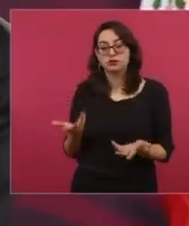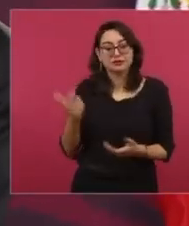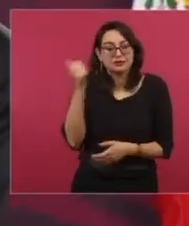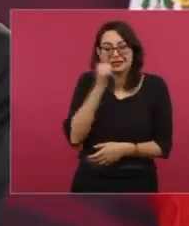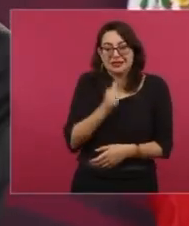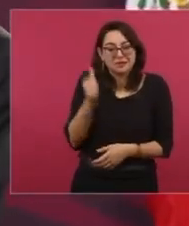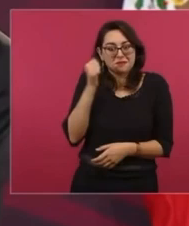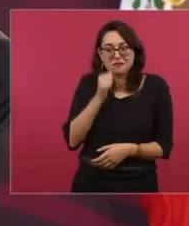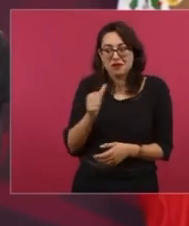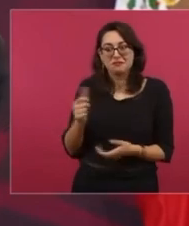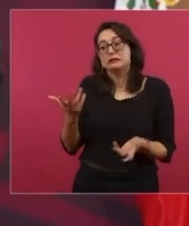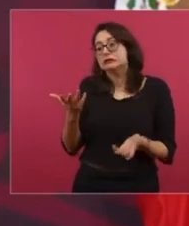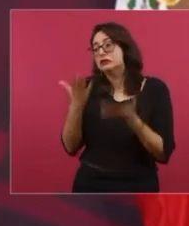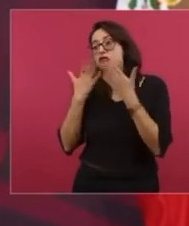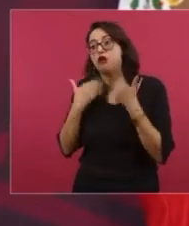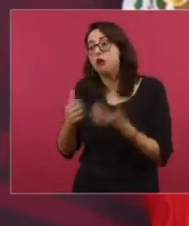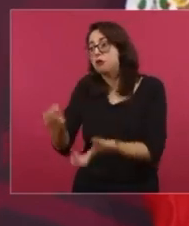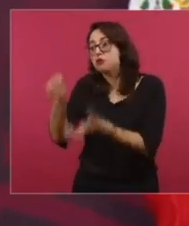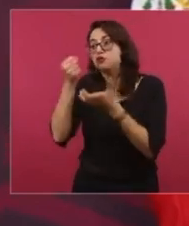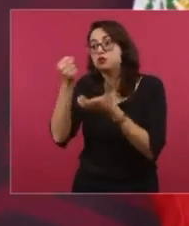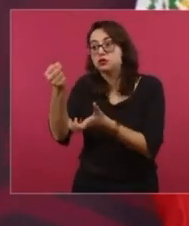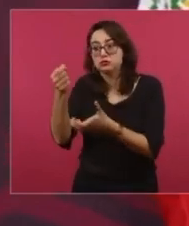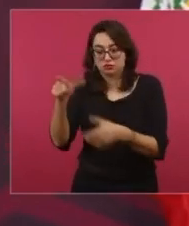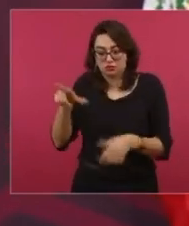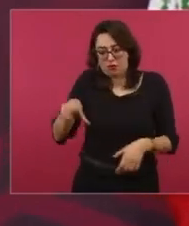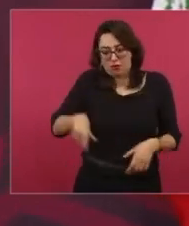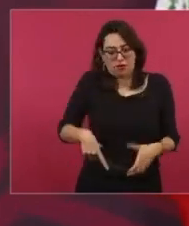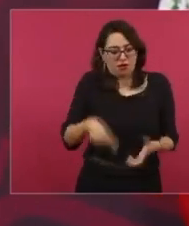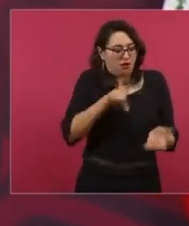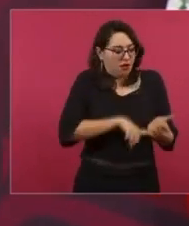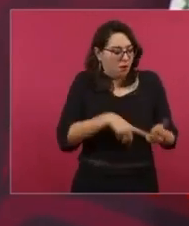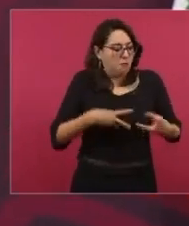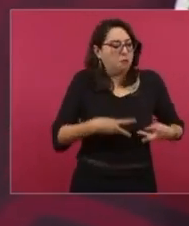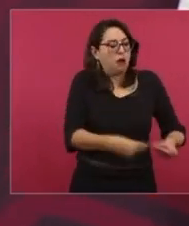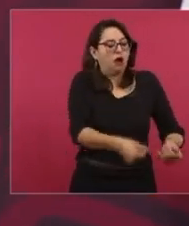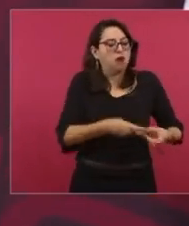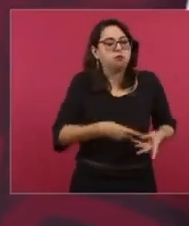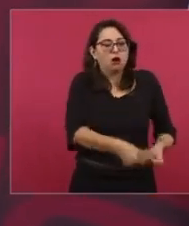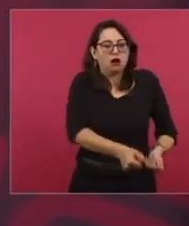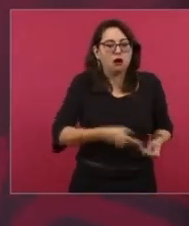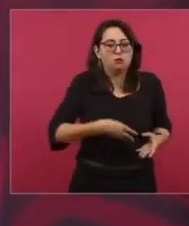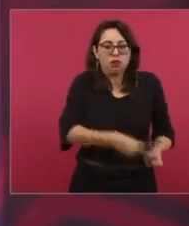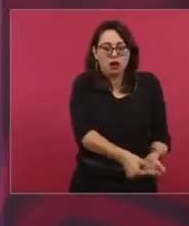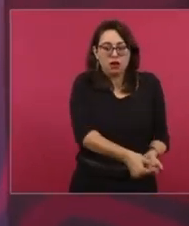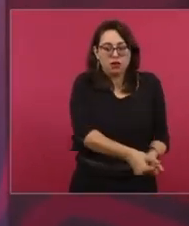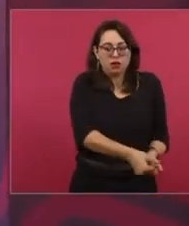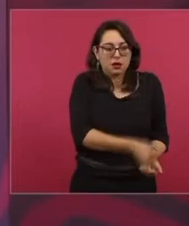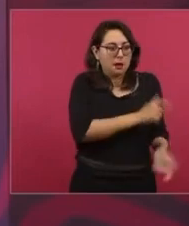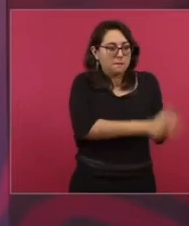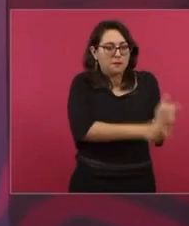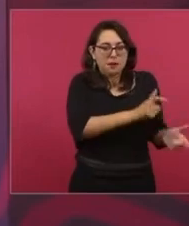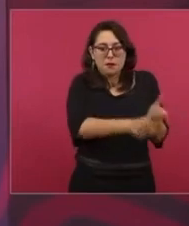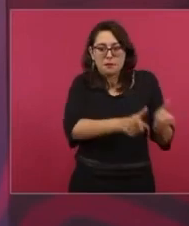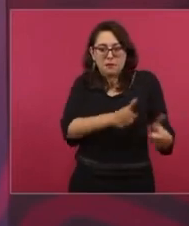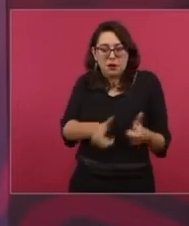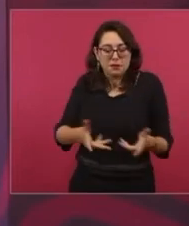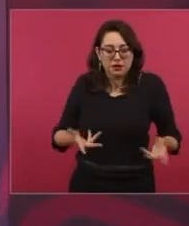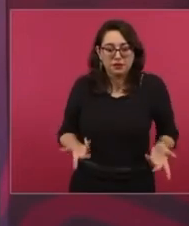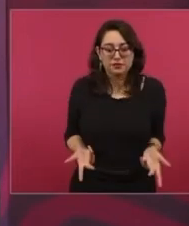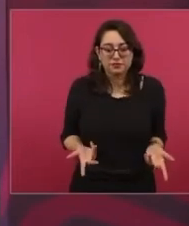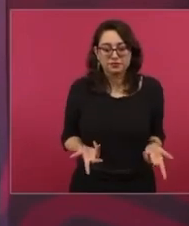Nosotros lo que hicimos fue entregarle a la gente apoyos de manera directa del presupuesto